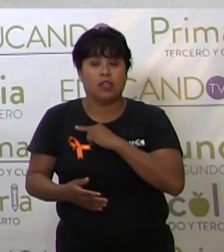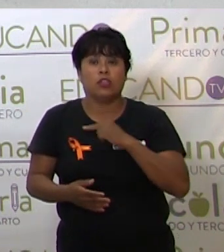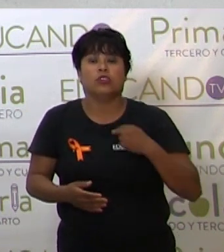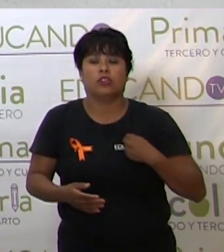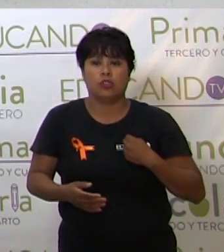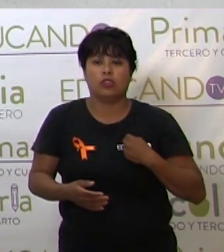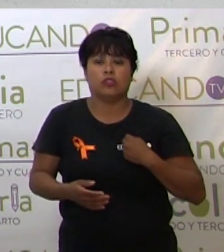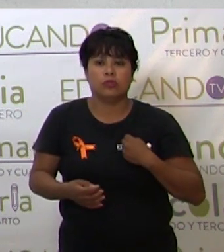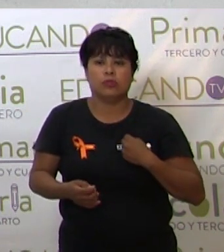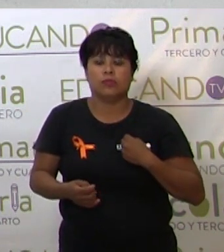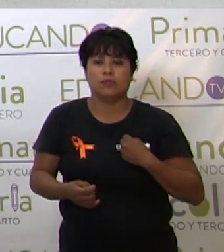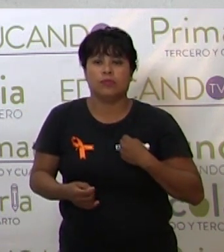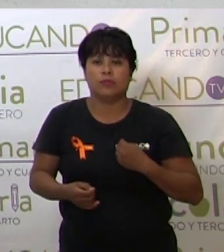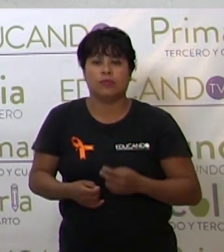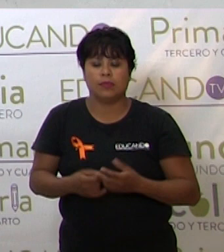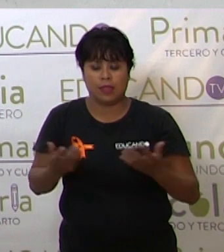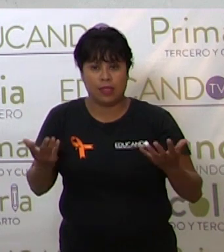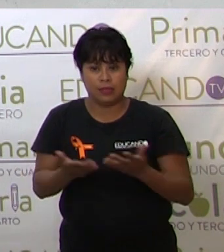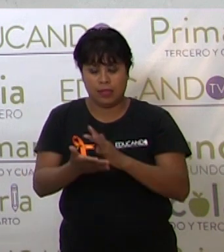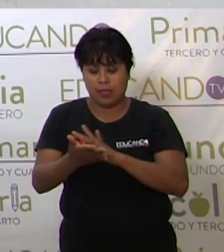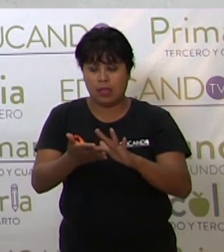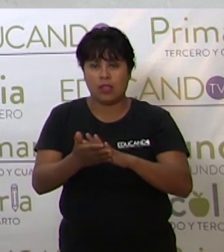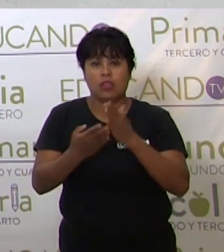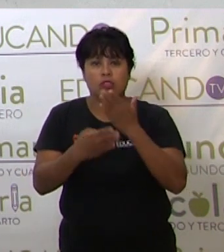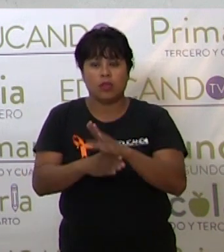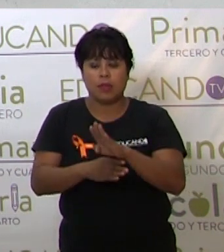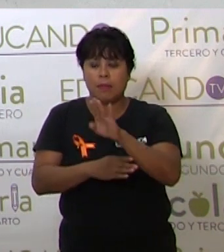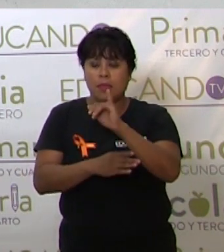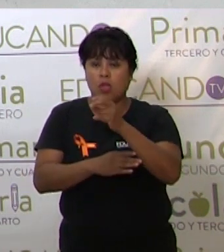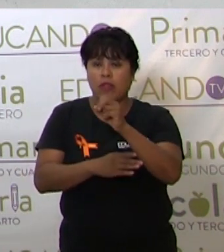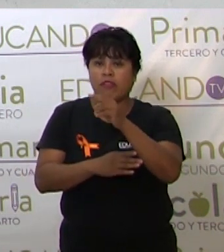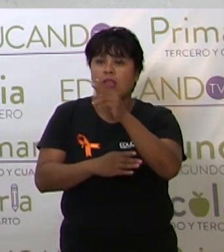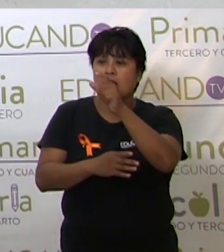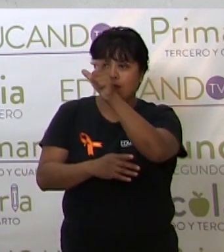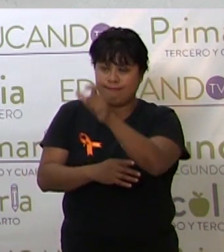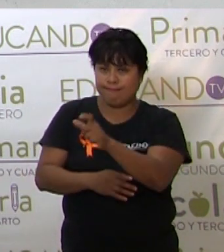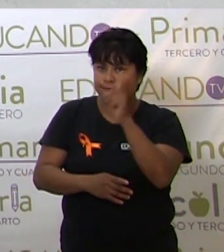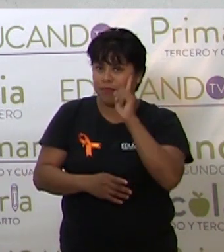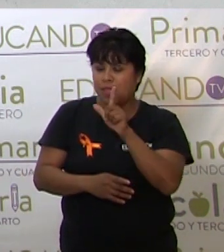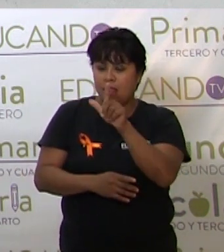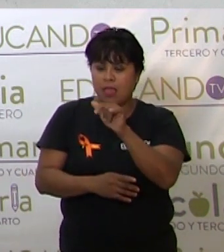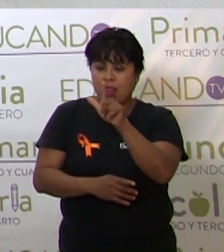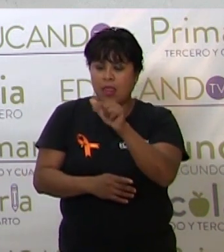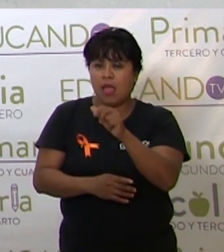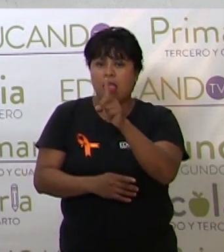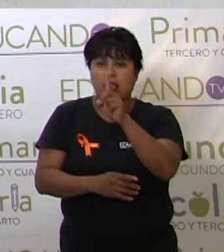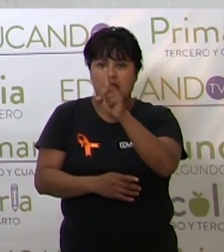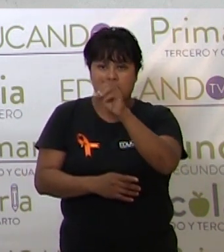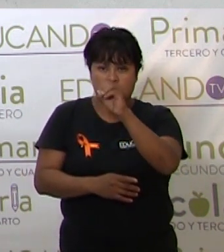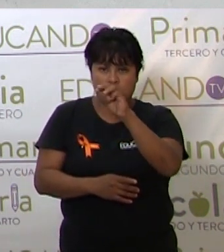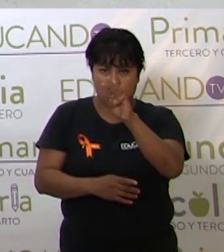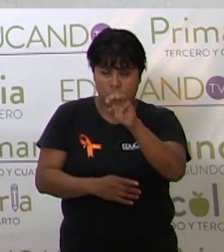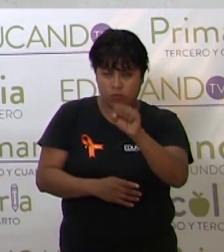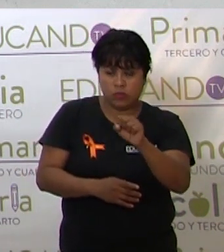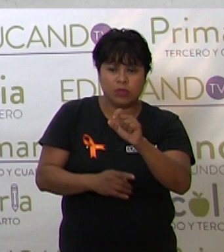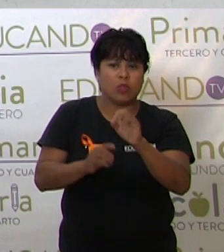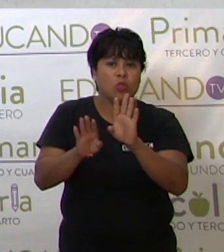hacer la lectura acerca de la biografía de Lila Downs. Ya no va a ser tan larga.